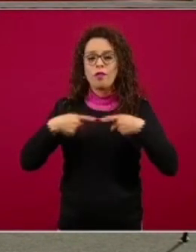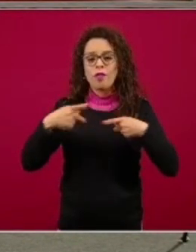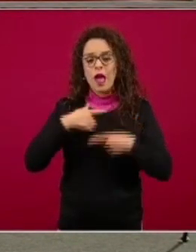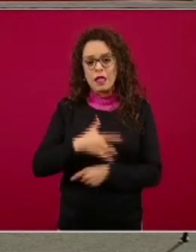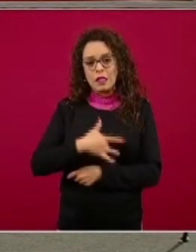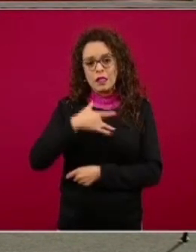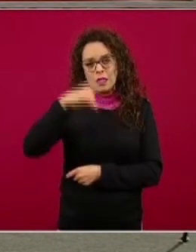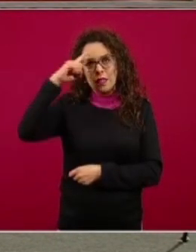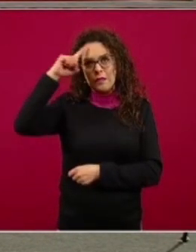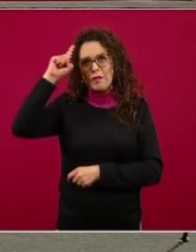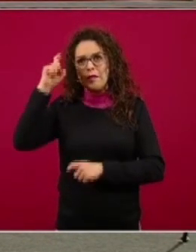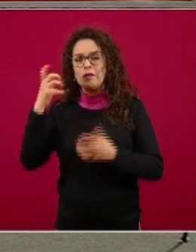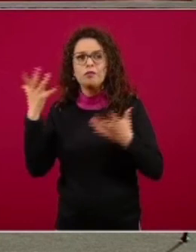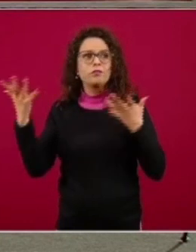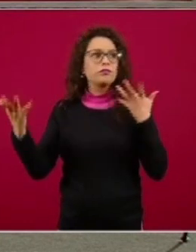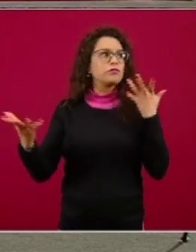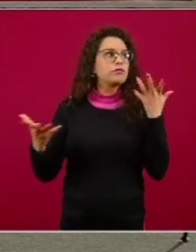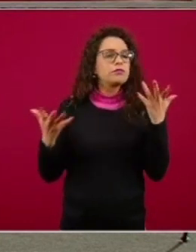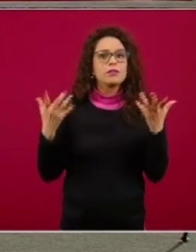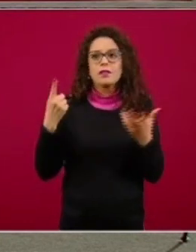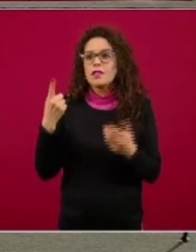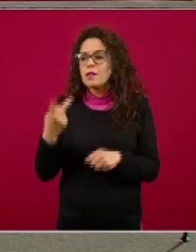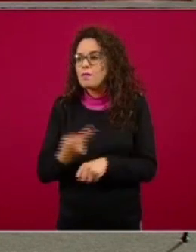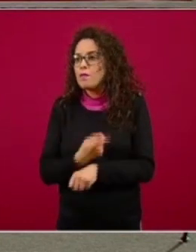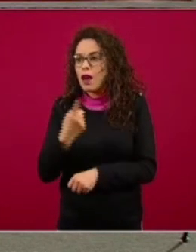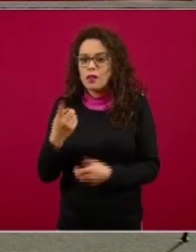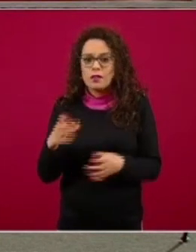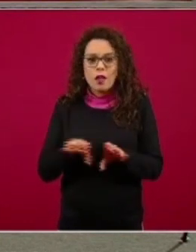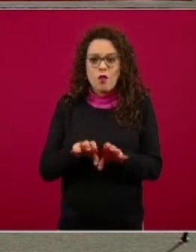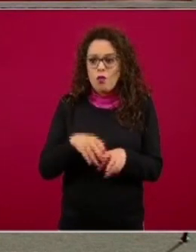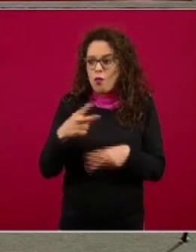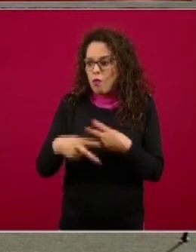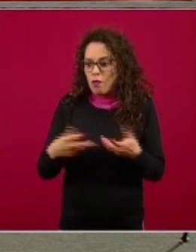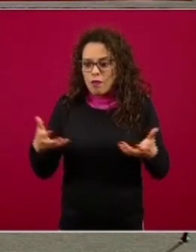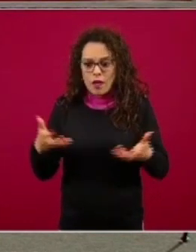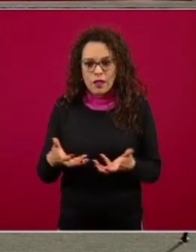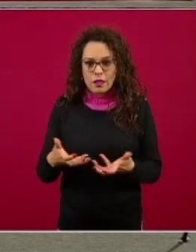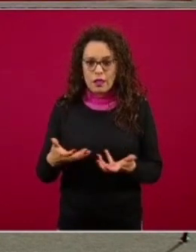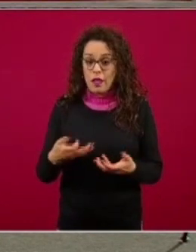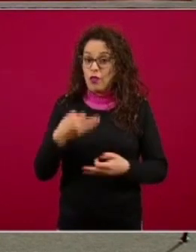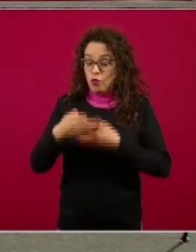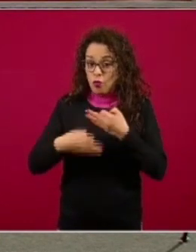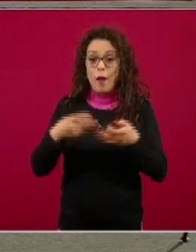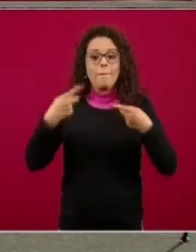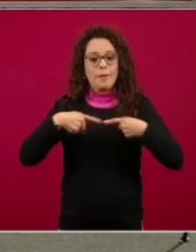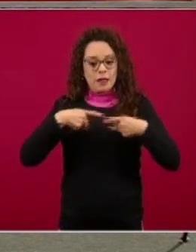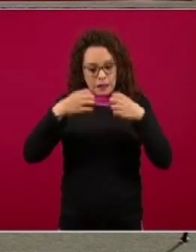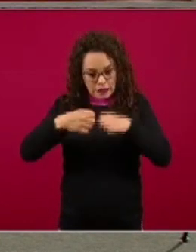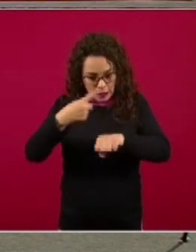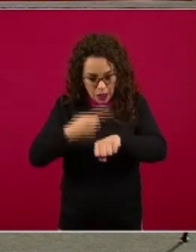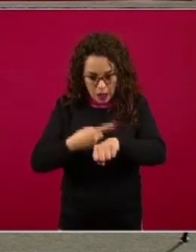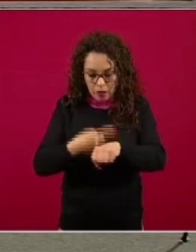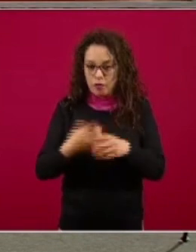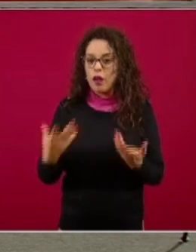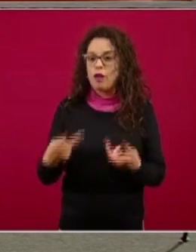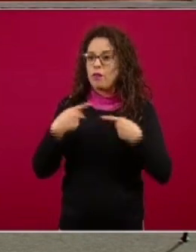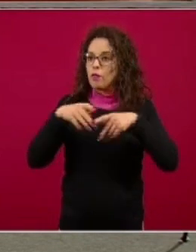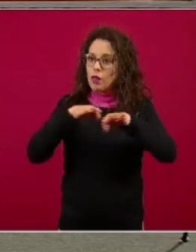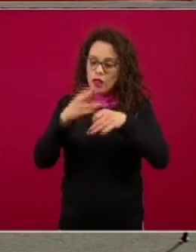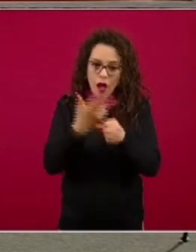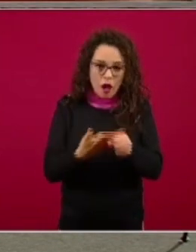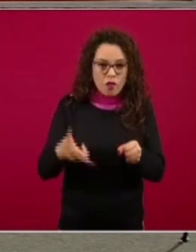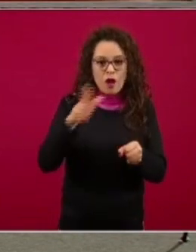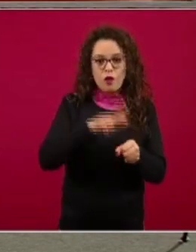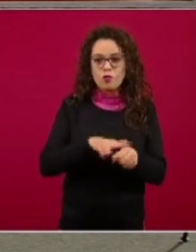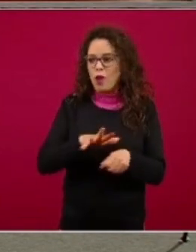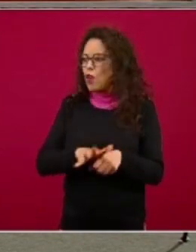para el personal de salud, para los pacientes, para la población en general, ante la